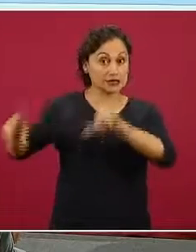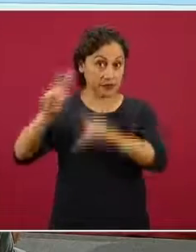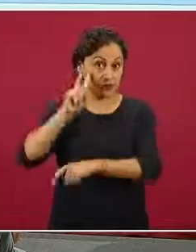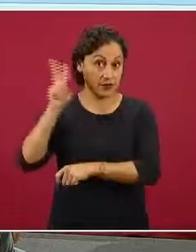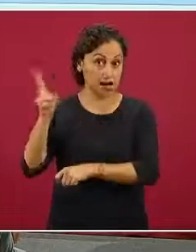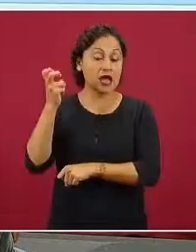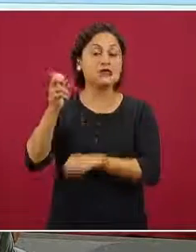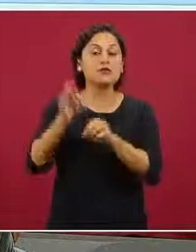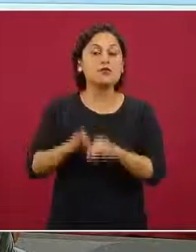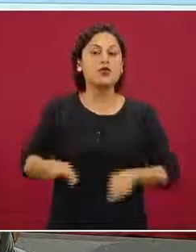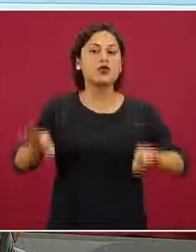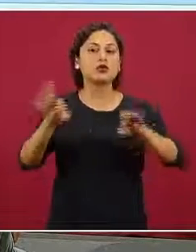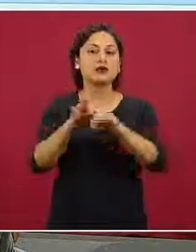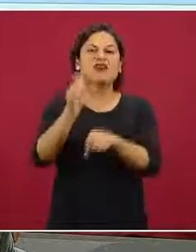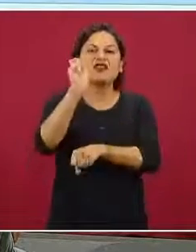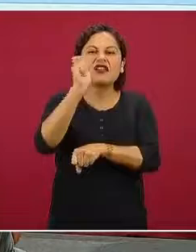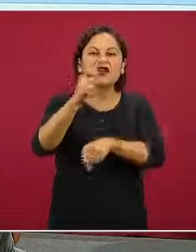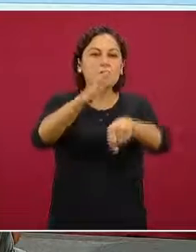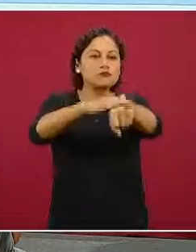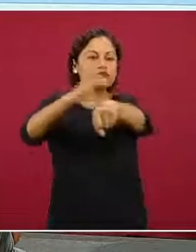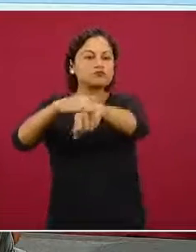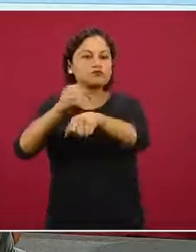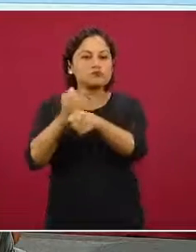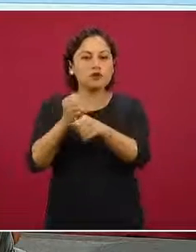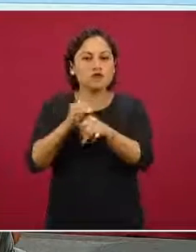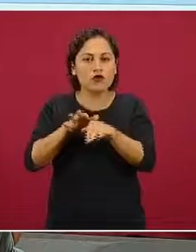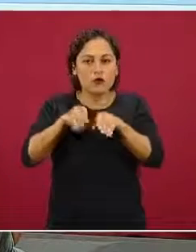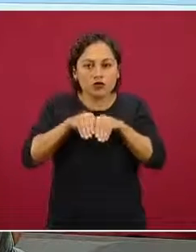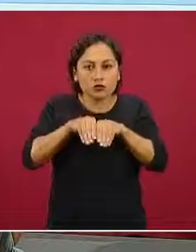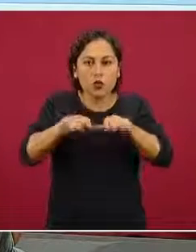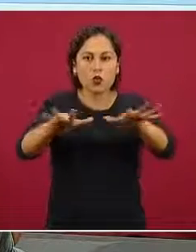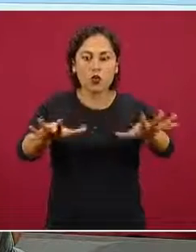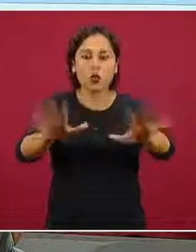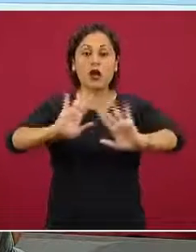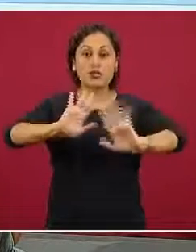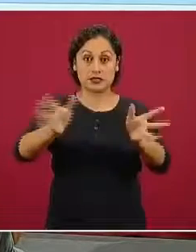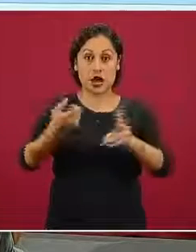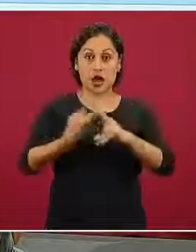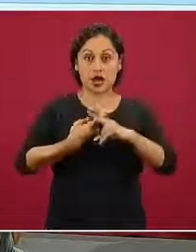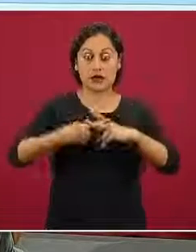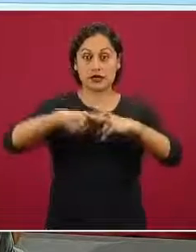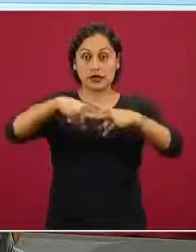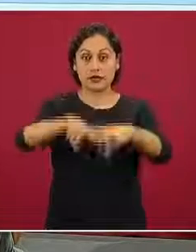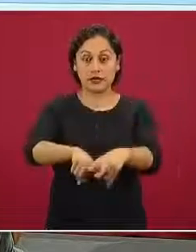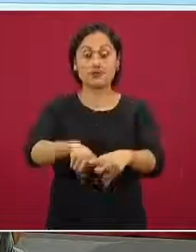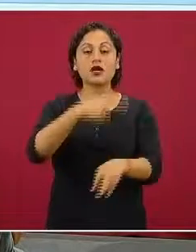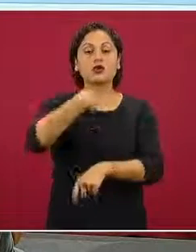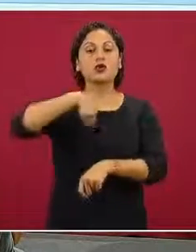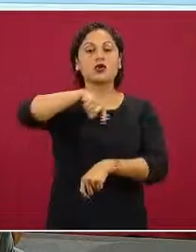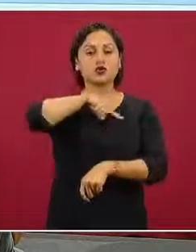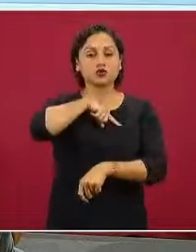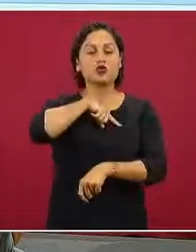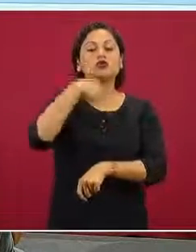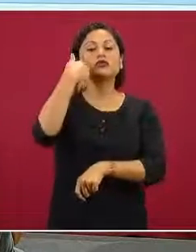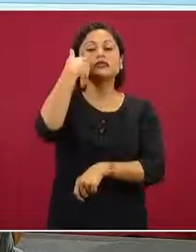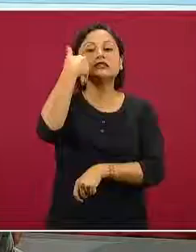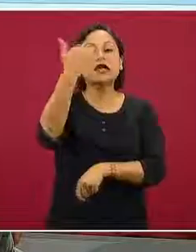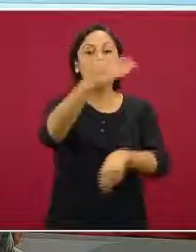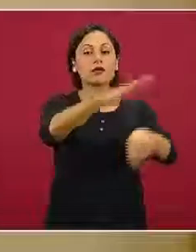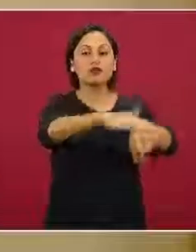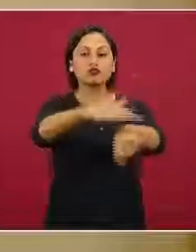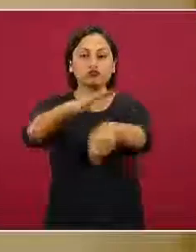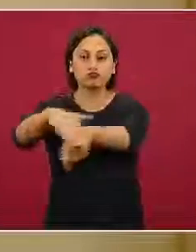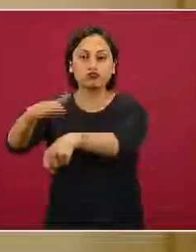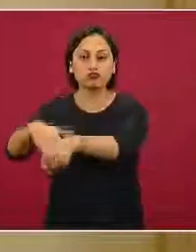de comunicación que estamos, digo, ya se ha iniciado y estamos metiéndole mucho más impacto ahora que